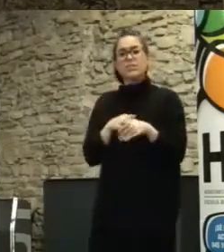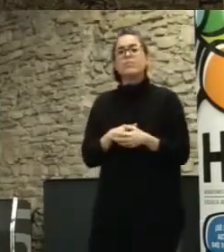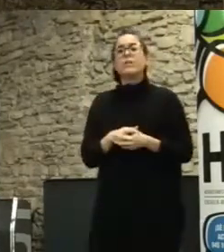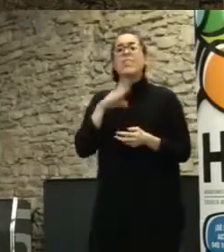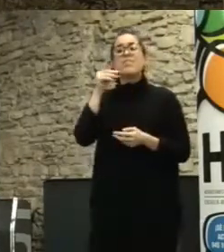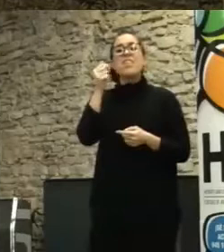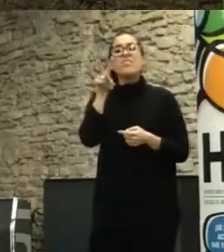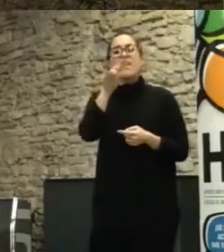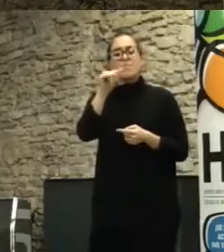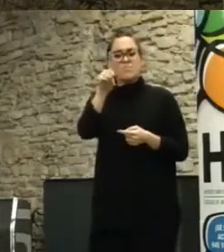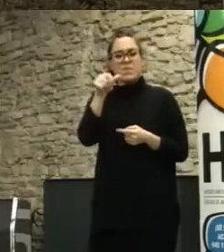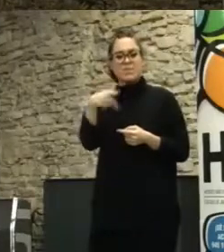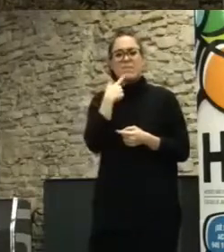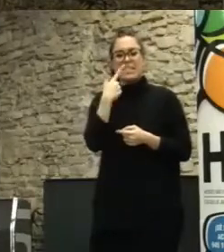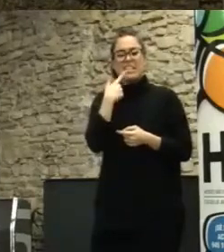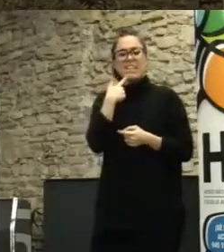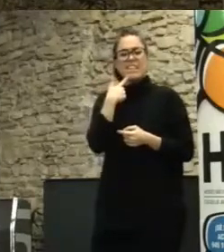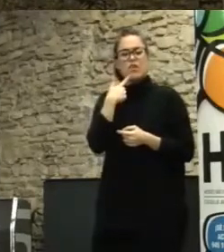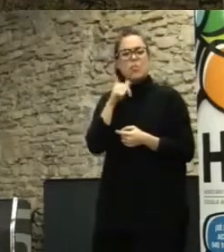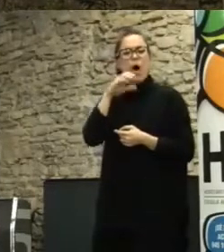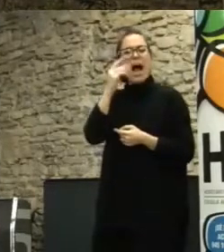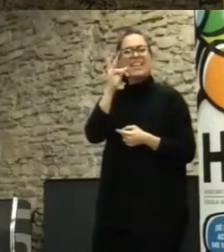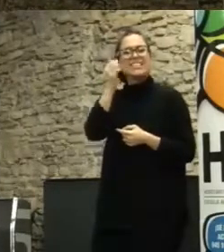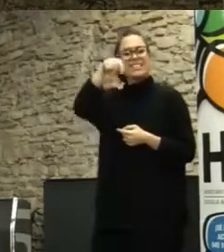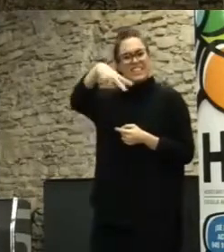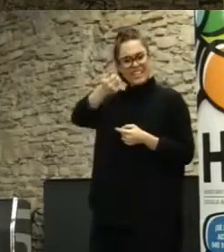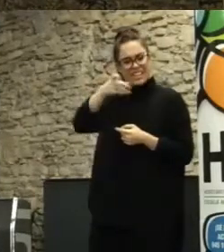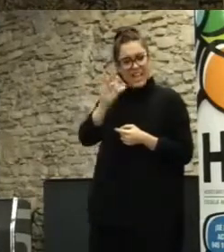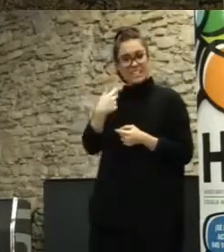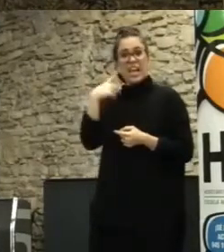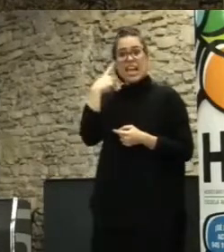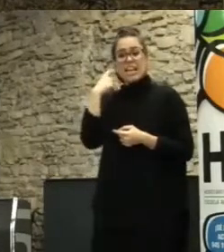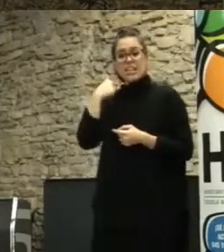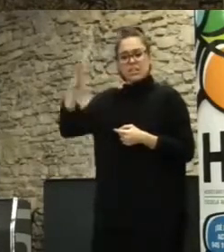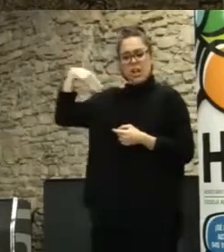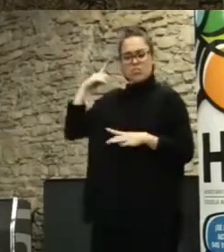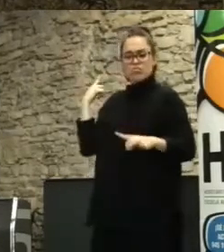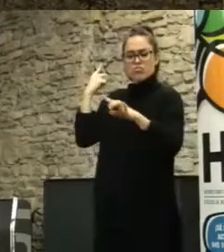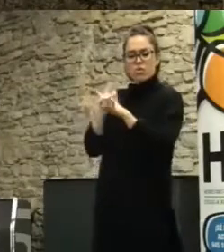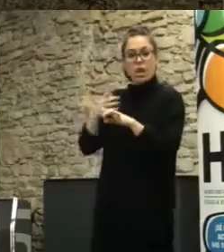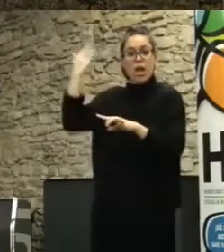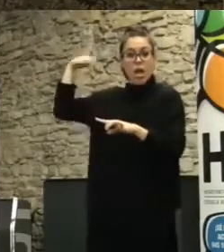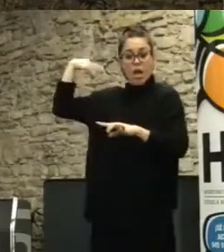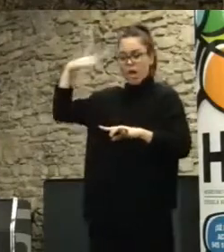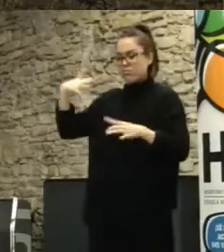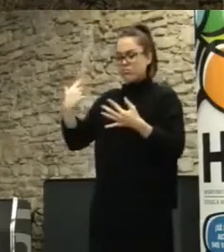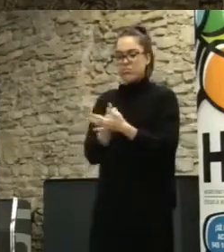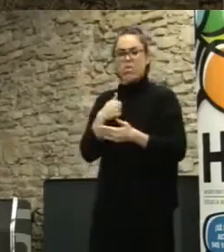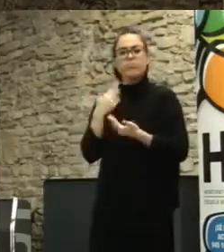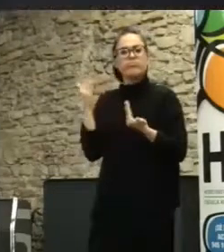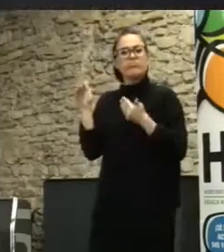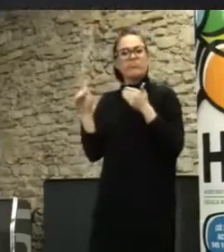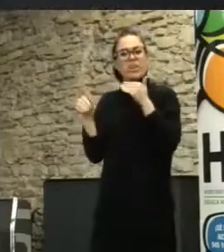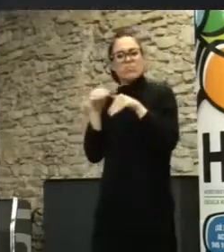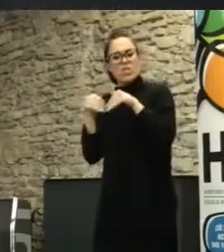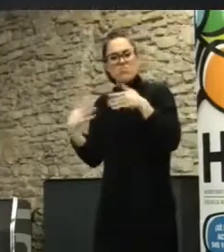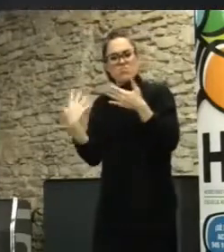poco de la democracia de Atenas, la Grecia clásica eran elegidos por sorteo y eran rotativos, los cargos políticos para que no se apegaran al